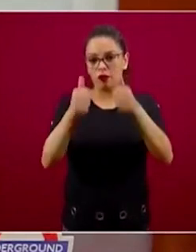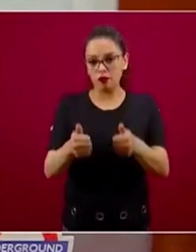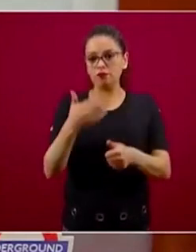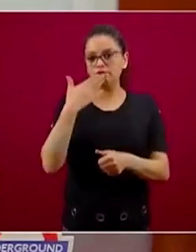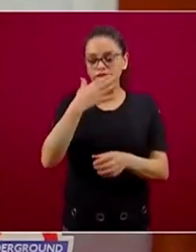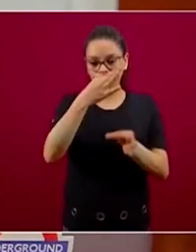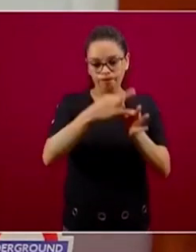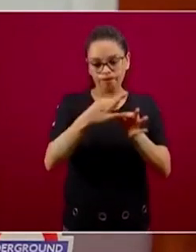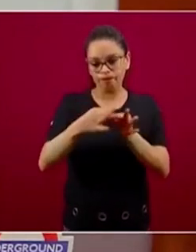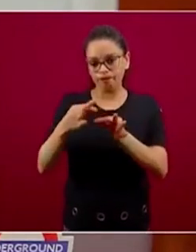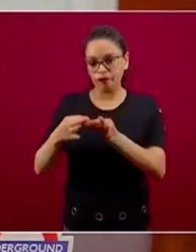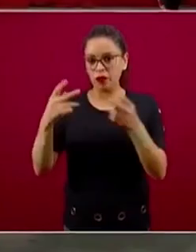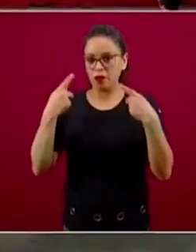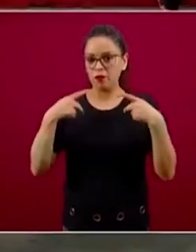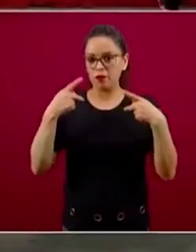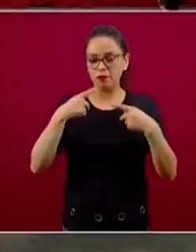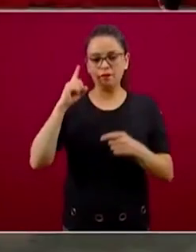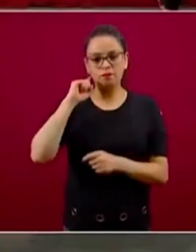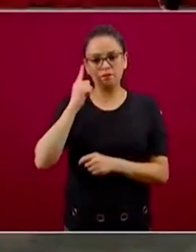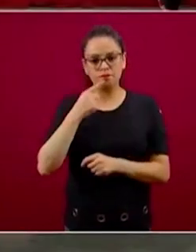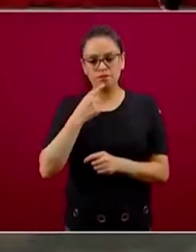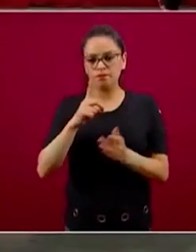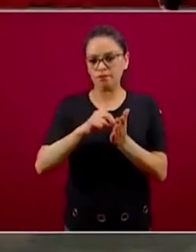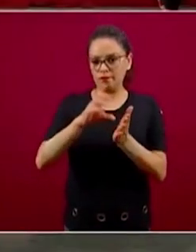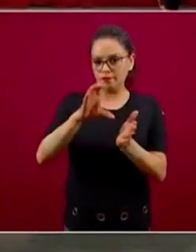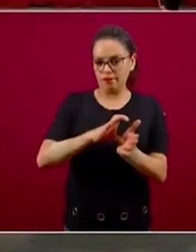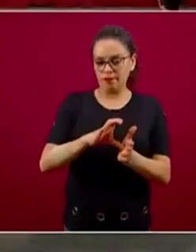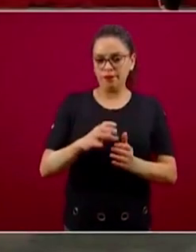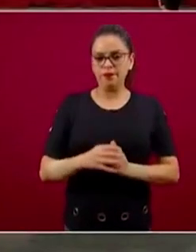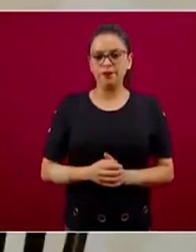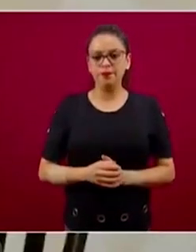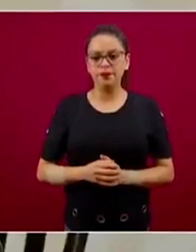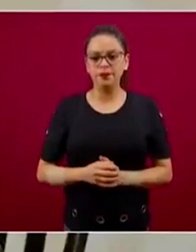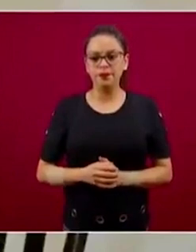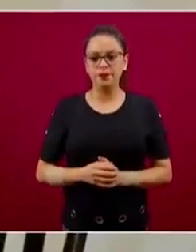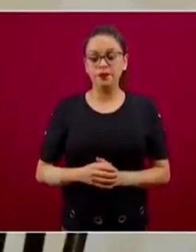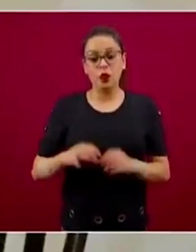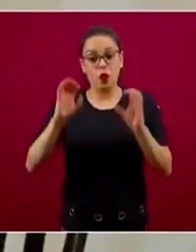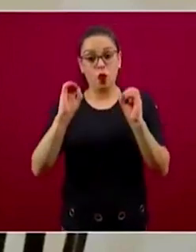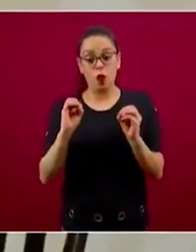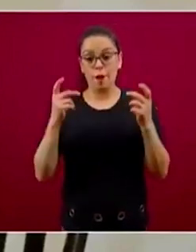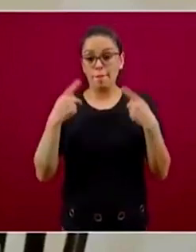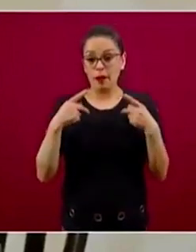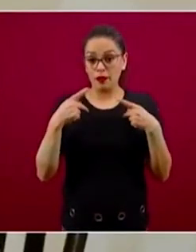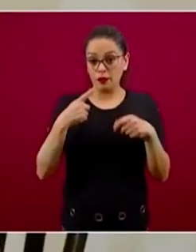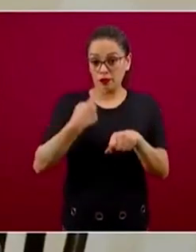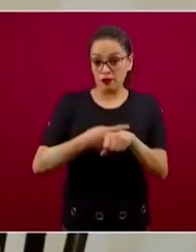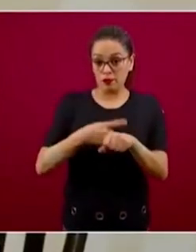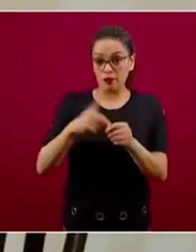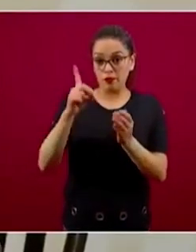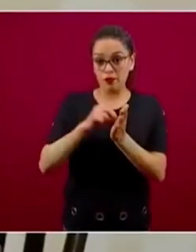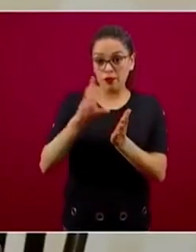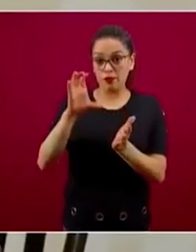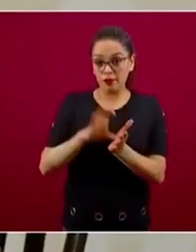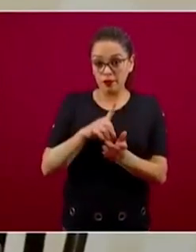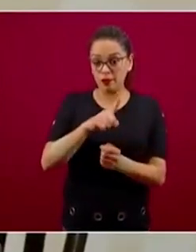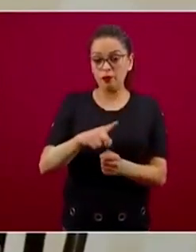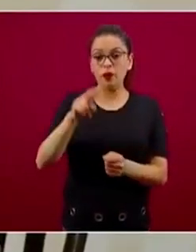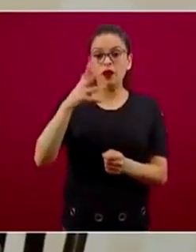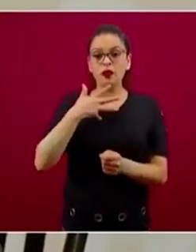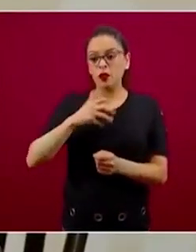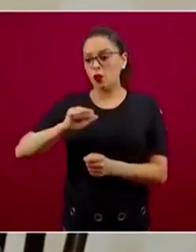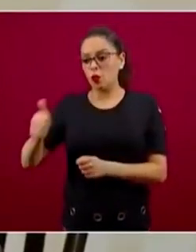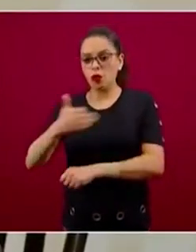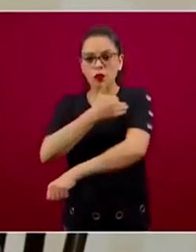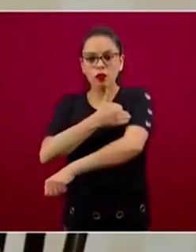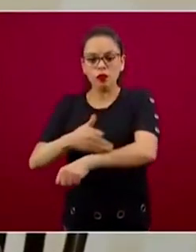vive con discapacidad o a lo mejor una persona que vive con discapacidad y que lleva a alguien grave para poder explicar cuándo empezaron los